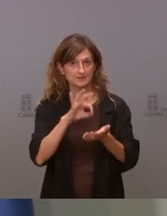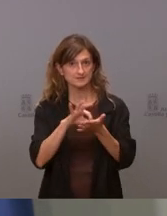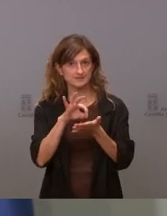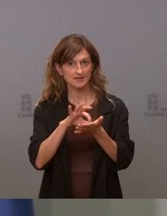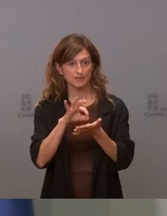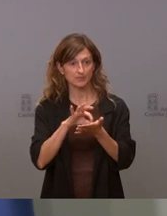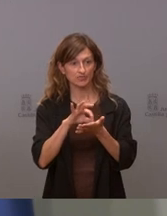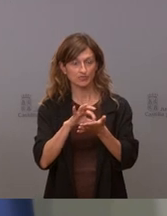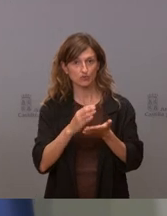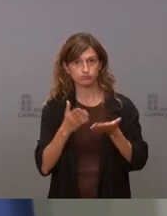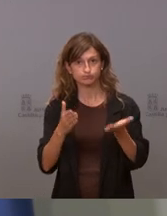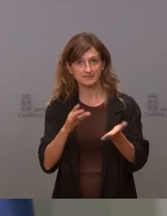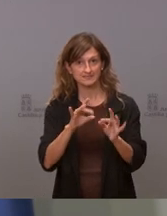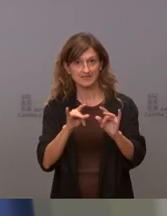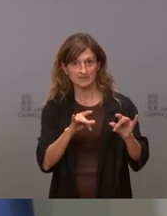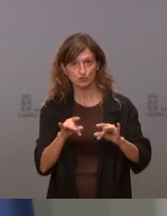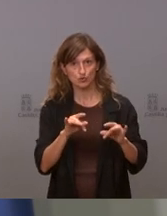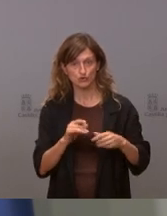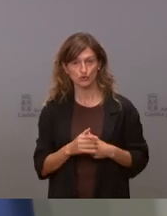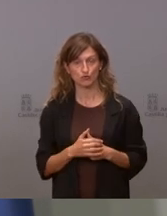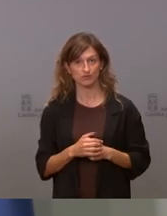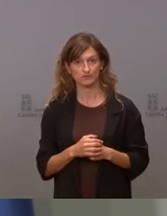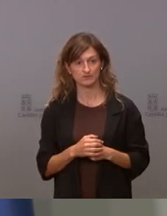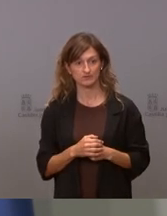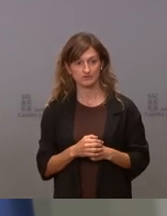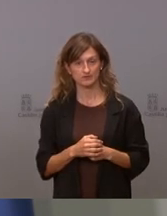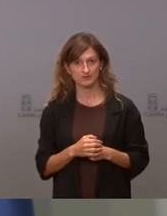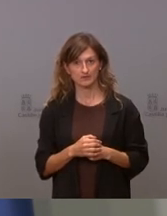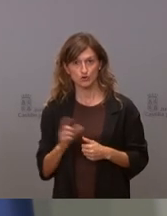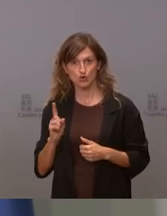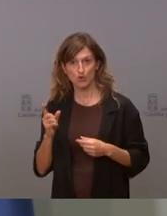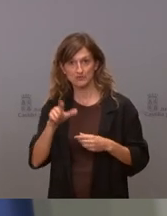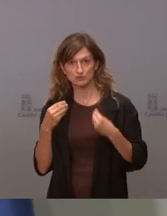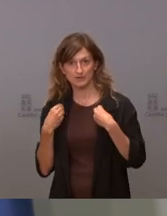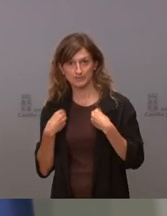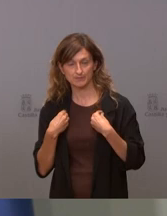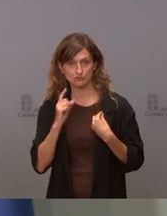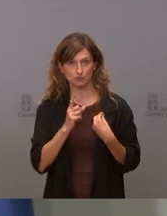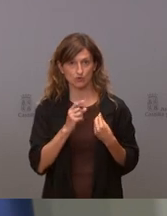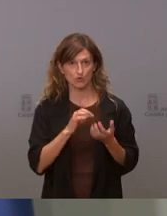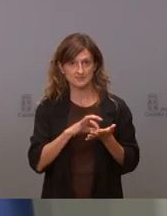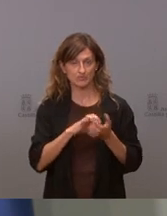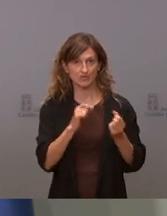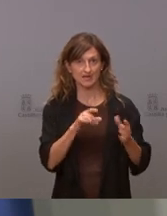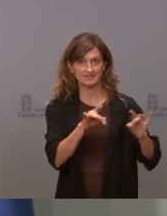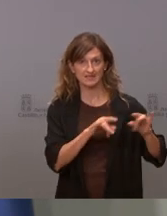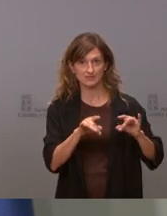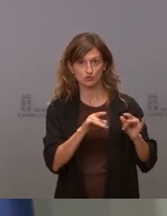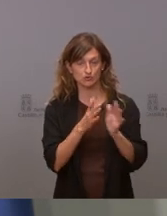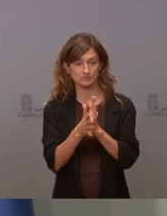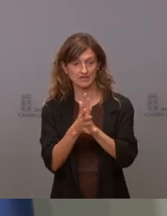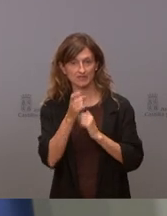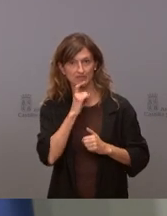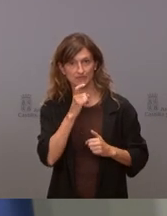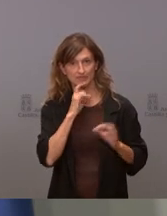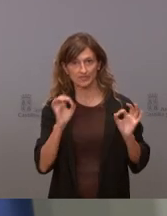que se prestan al territorio y que no se prestan a los habitantes lo digo porque a veces salen algunas cosas que claro son difíciles de explicar que a mí ni si